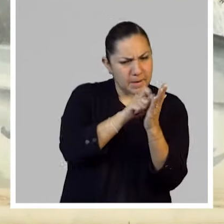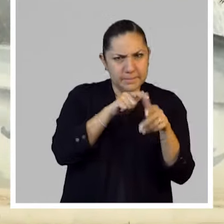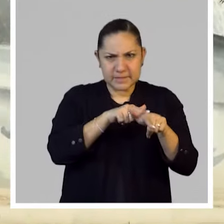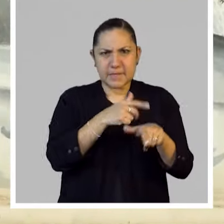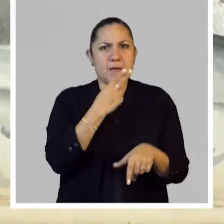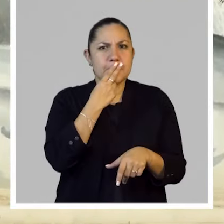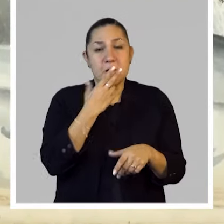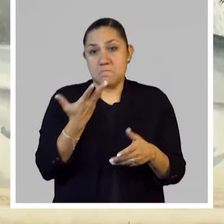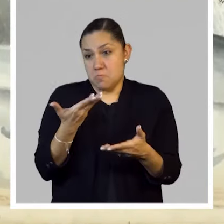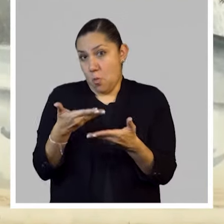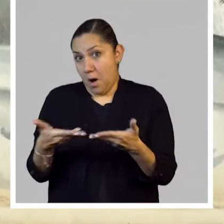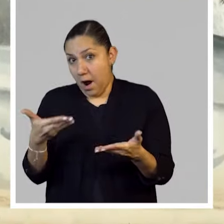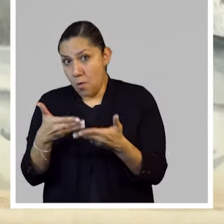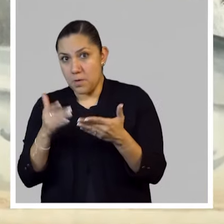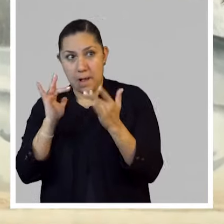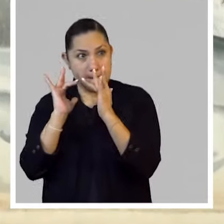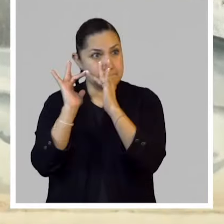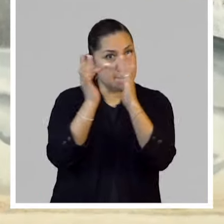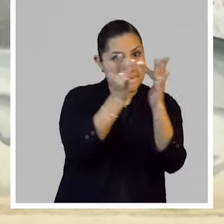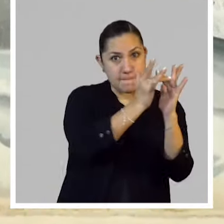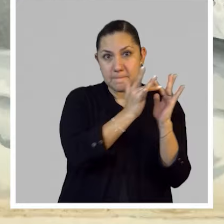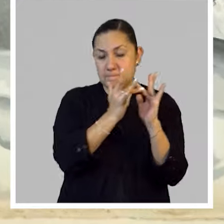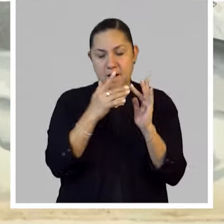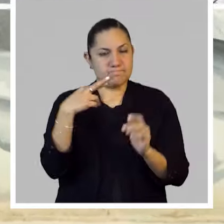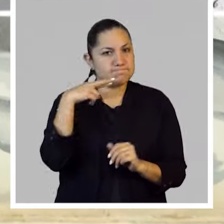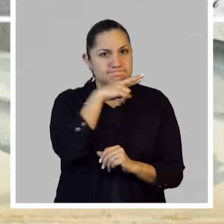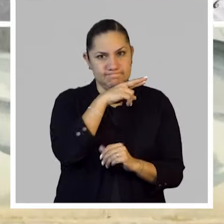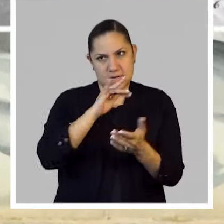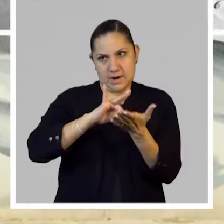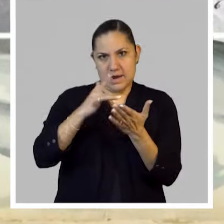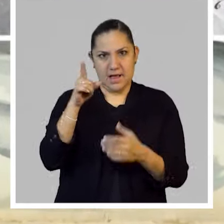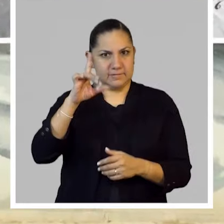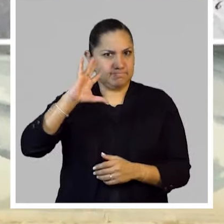ha vuelto prácticamente inmediata gracias a la revolución digital?